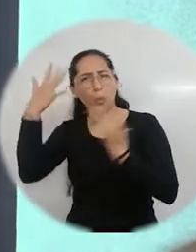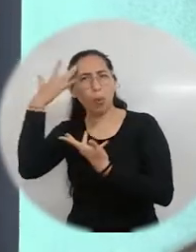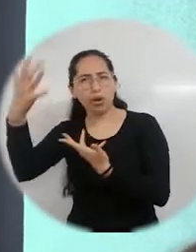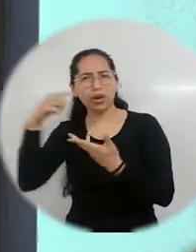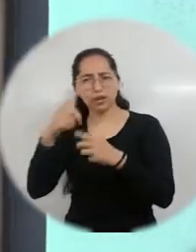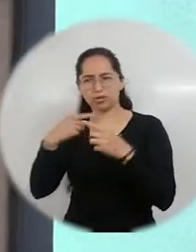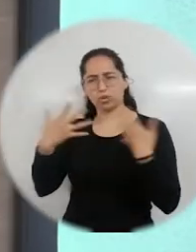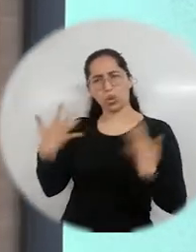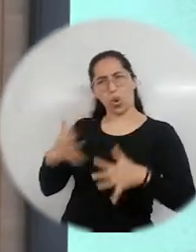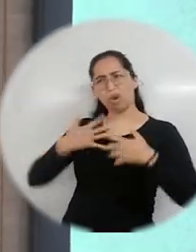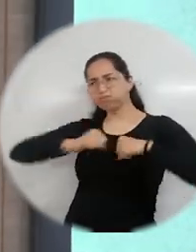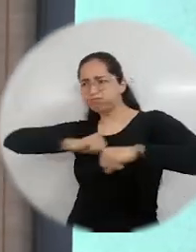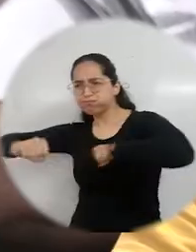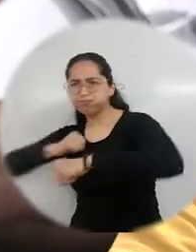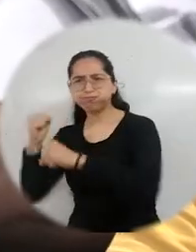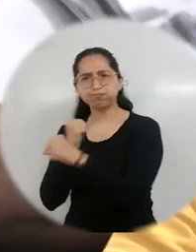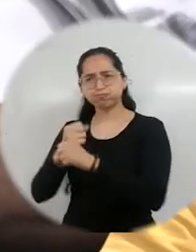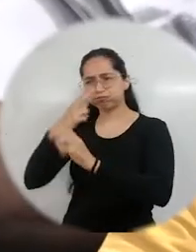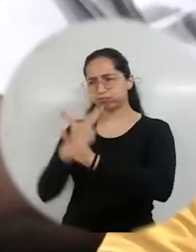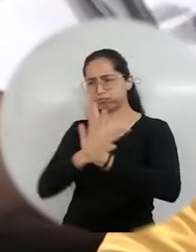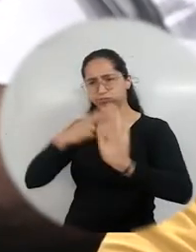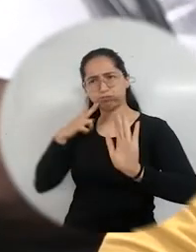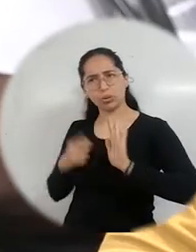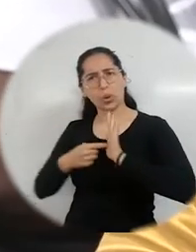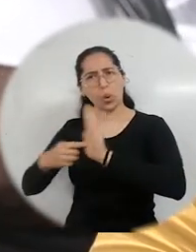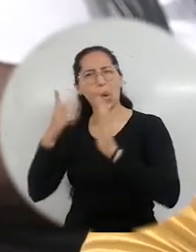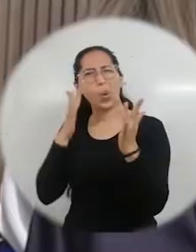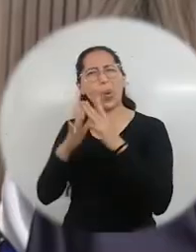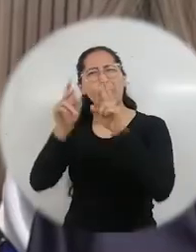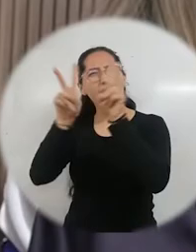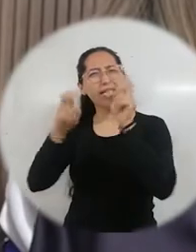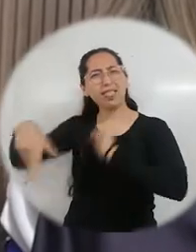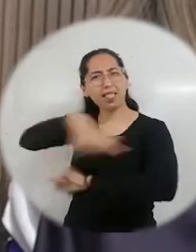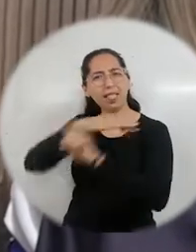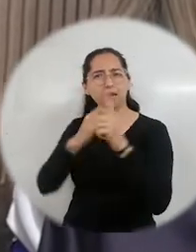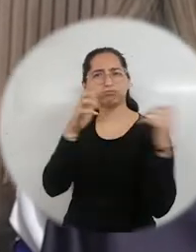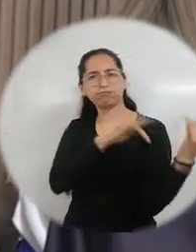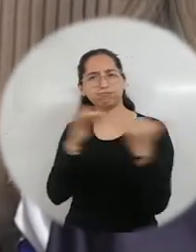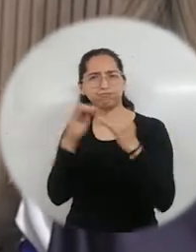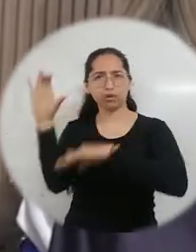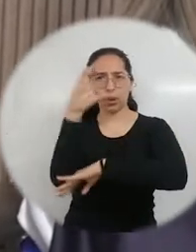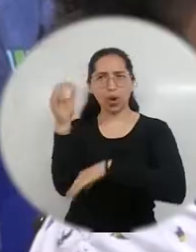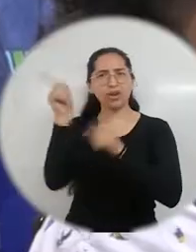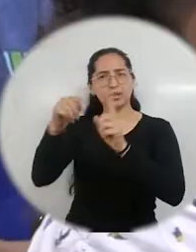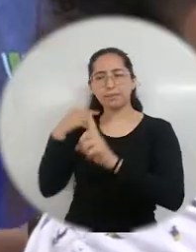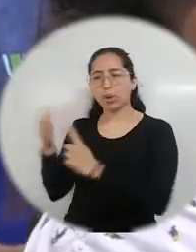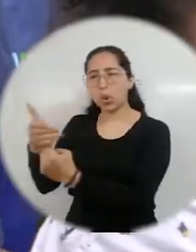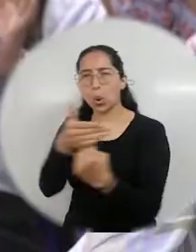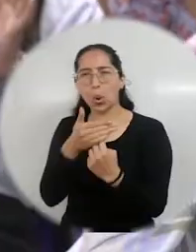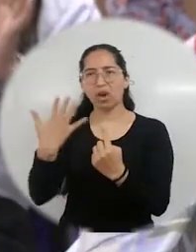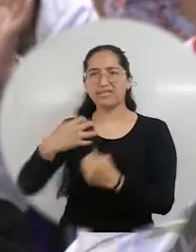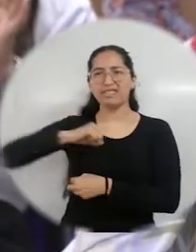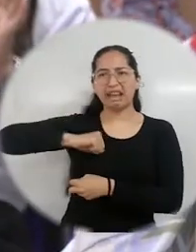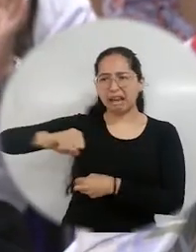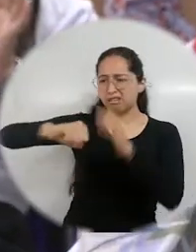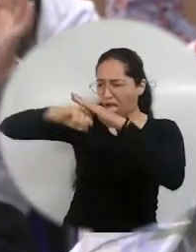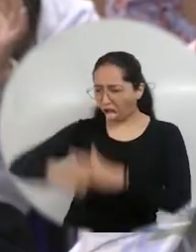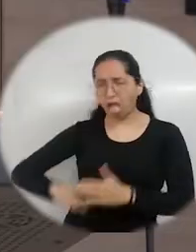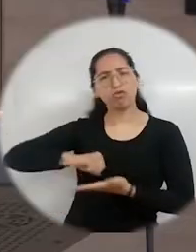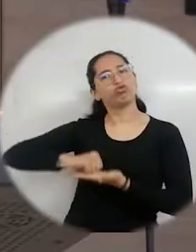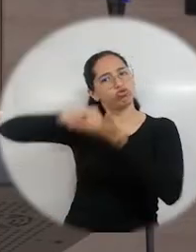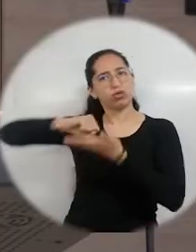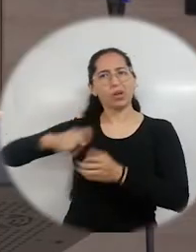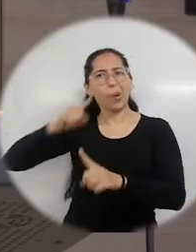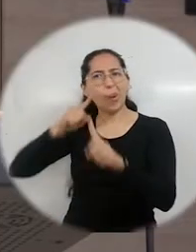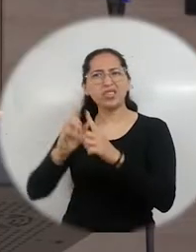labor y compromiso con las mujeres víctimas del conflicto armado colombiano y el acompañamiento de la institución en la protección de sus derechos y la no